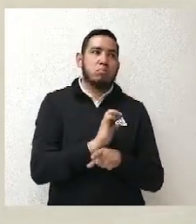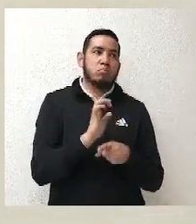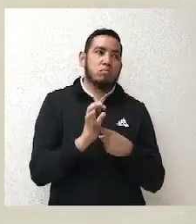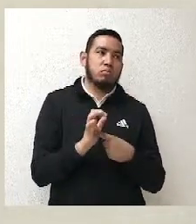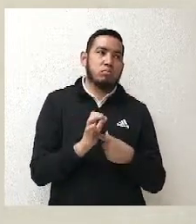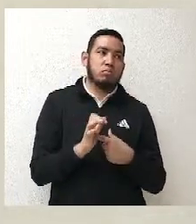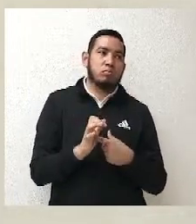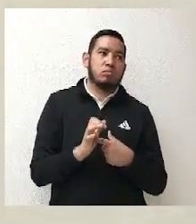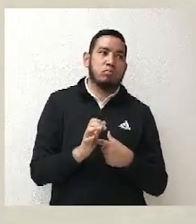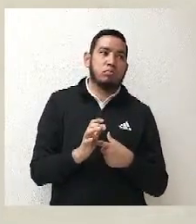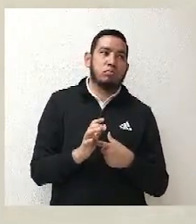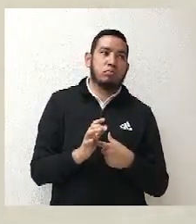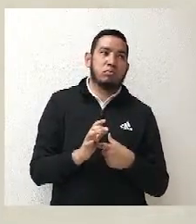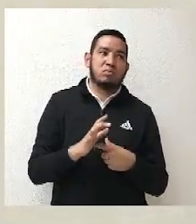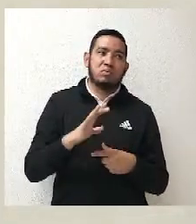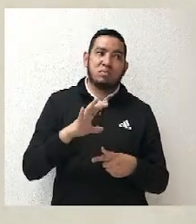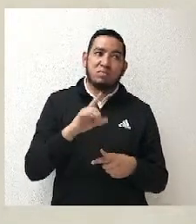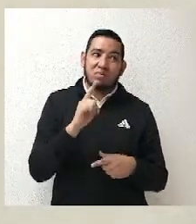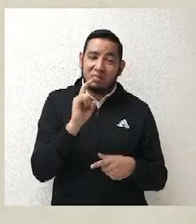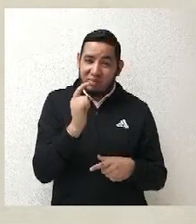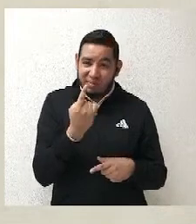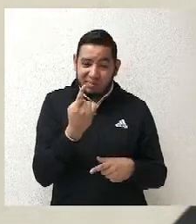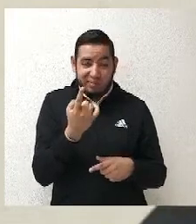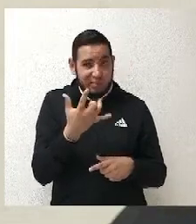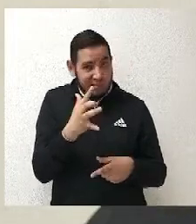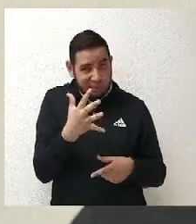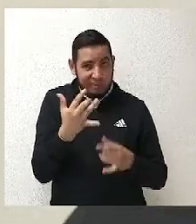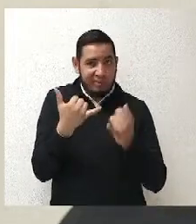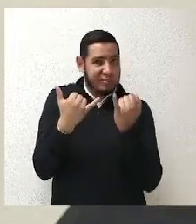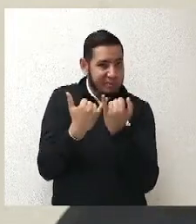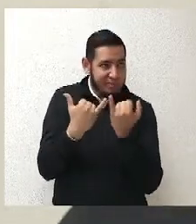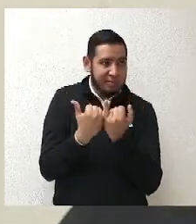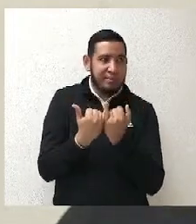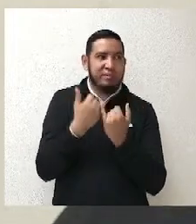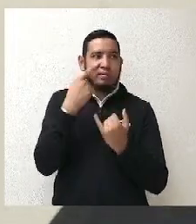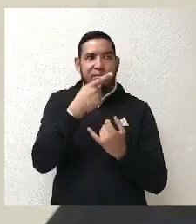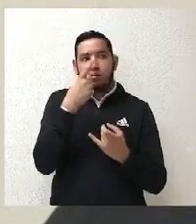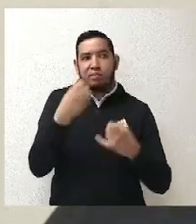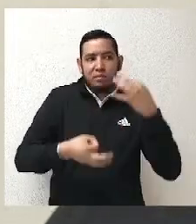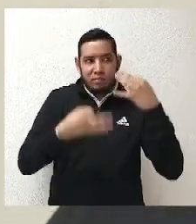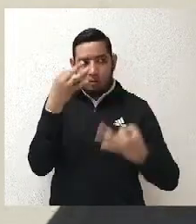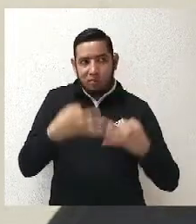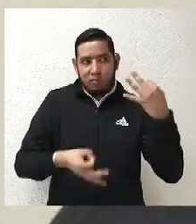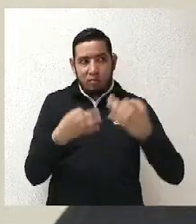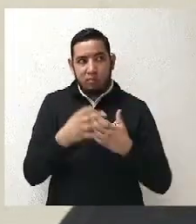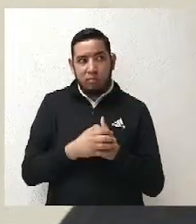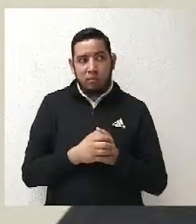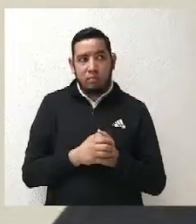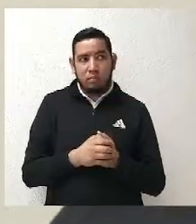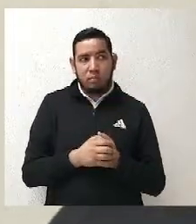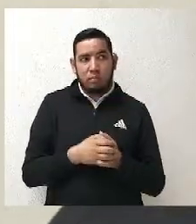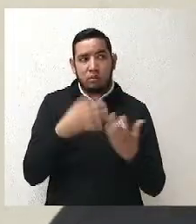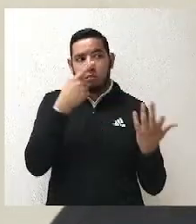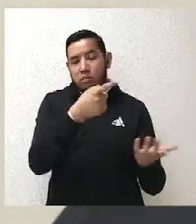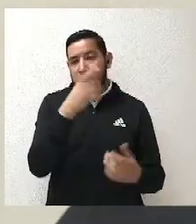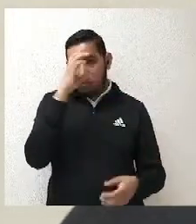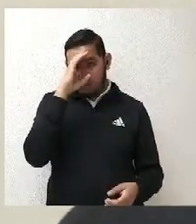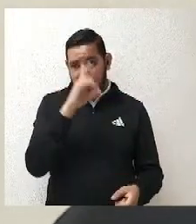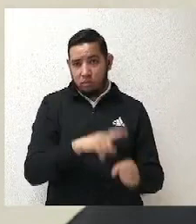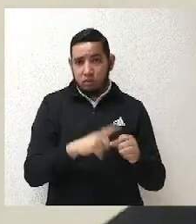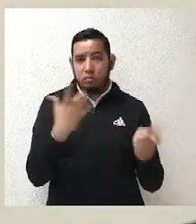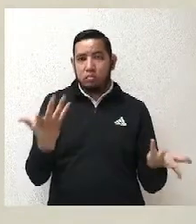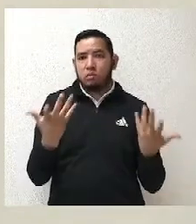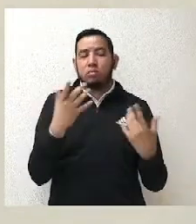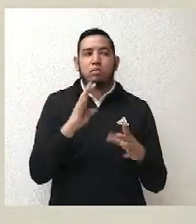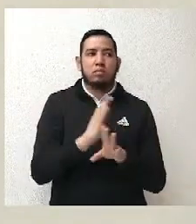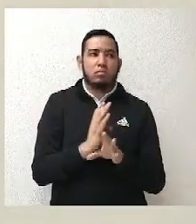Entonces, más o menos esa es la dinámica. A veces hay inclusive audiencias conjuntas entre magistrados,